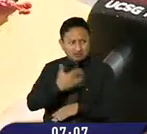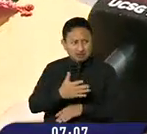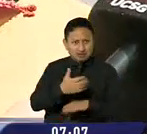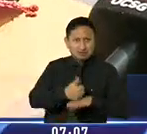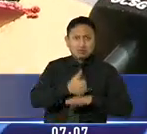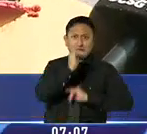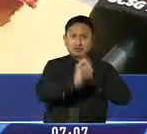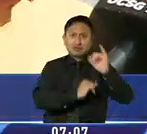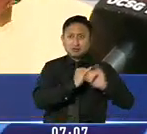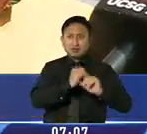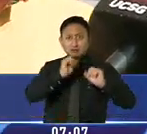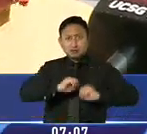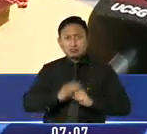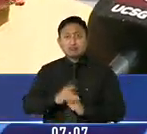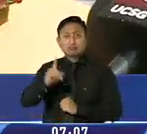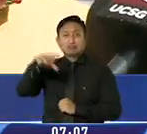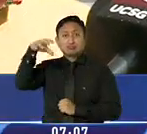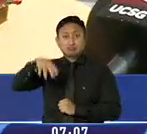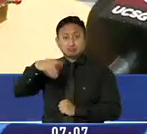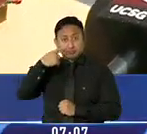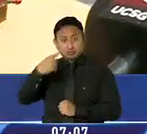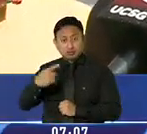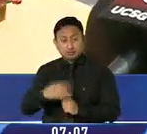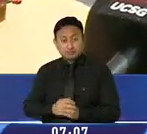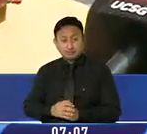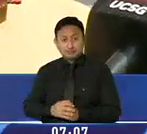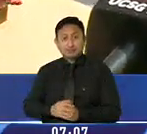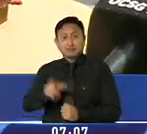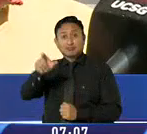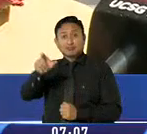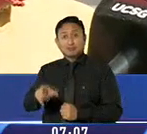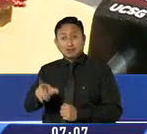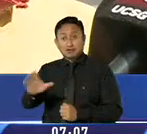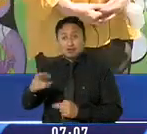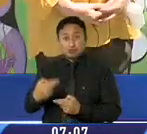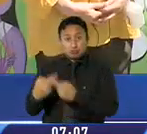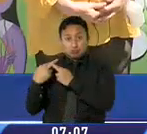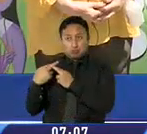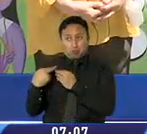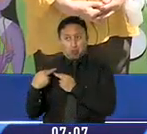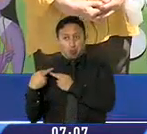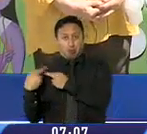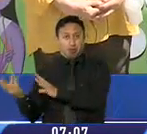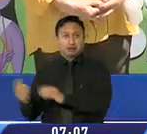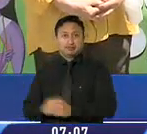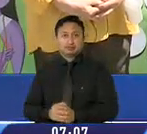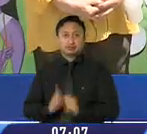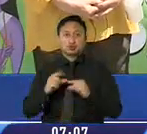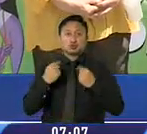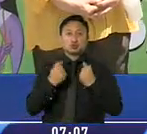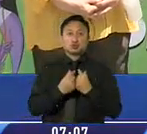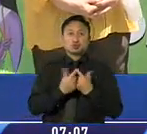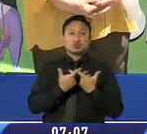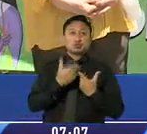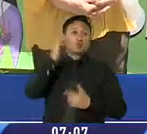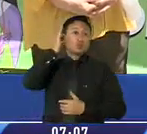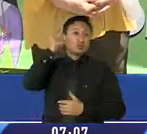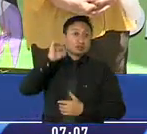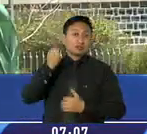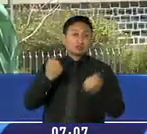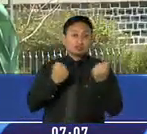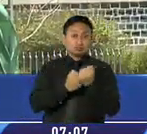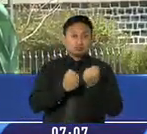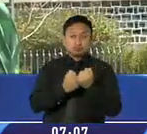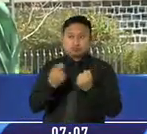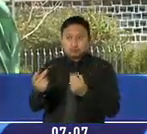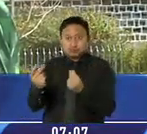organismos internacionales al Estado ecuatoriano como una omisión de su responsabilidad. Grupos feministas piden a la Comisión de Justicia